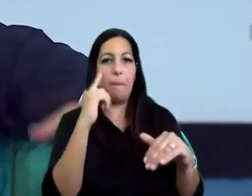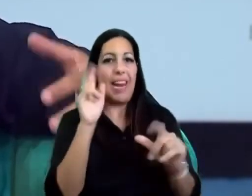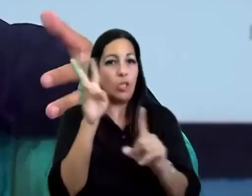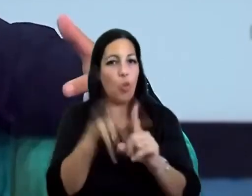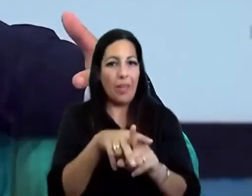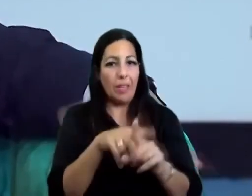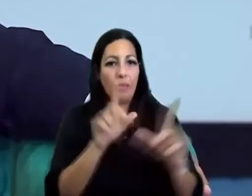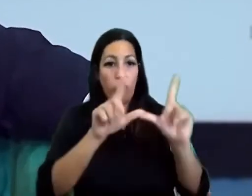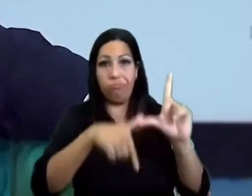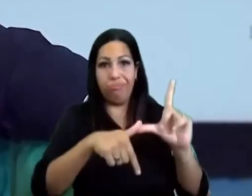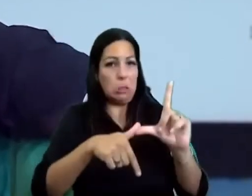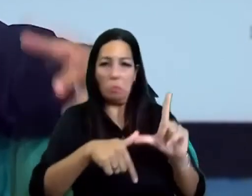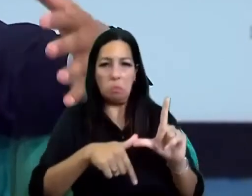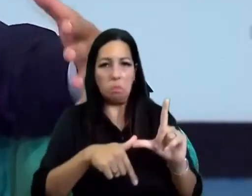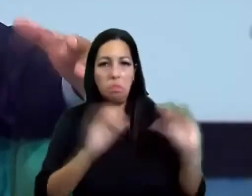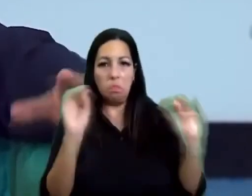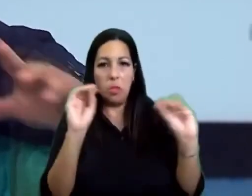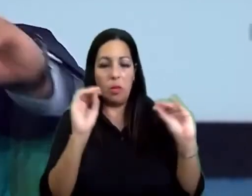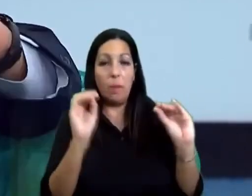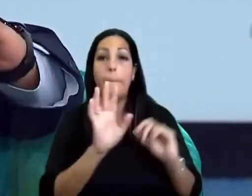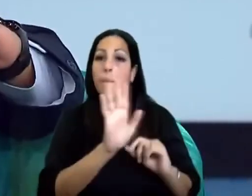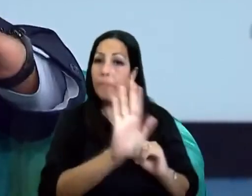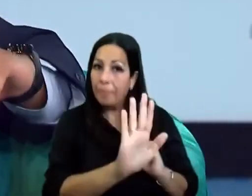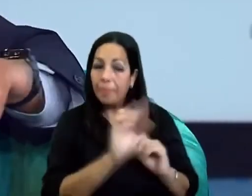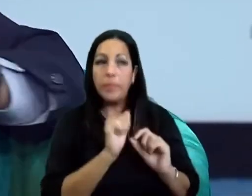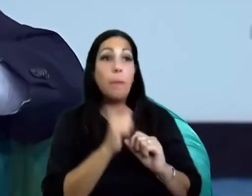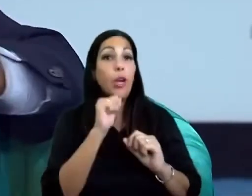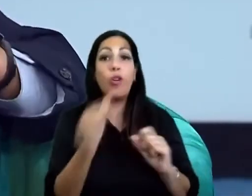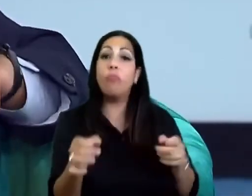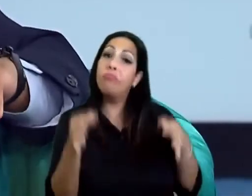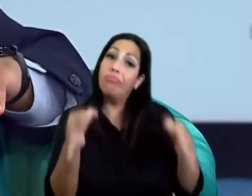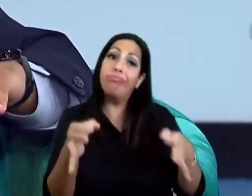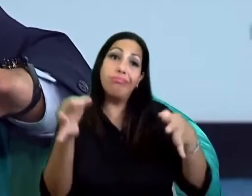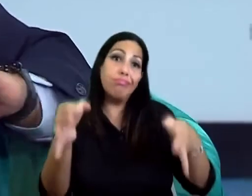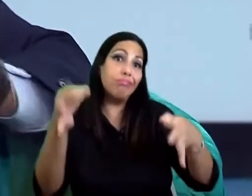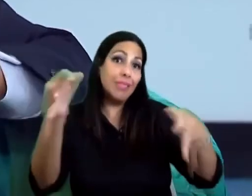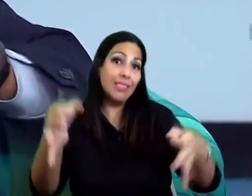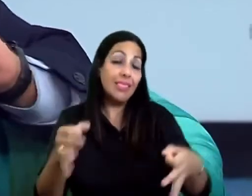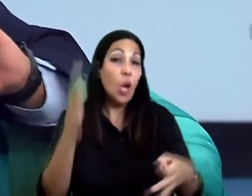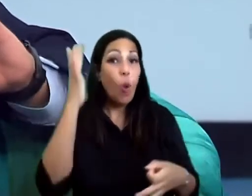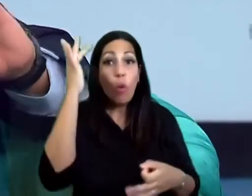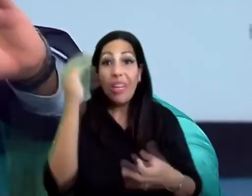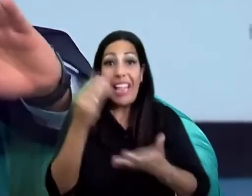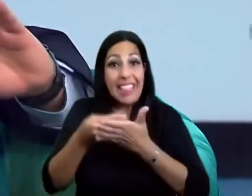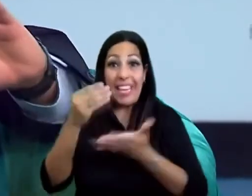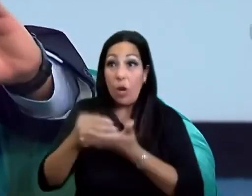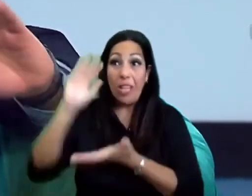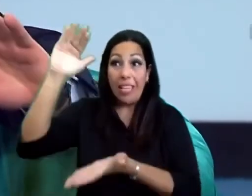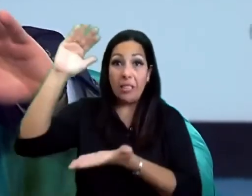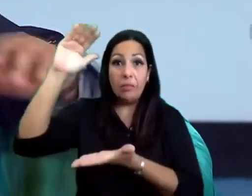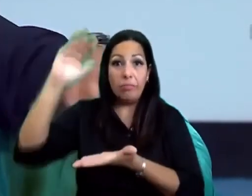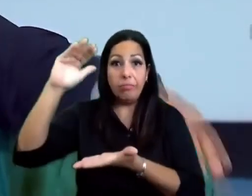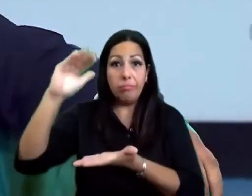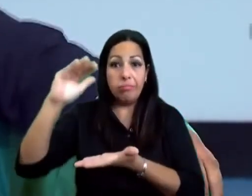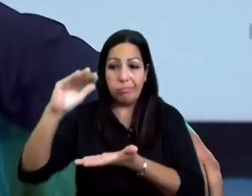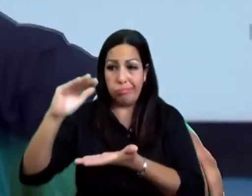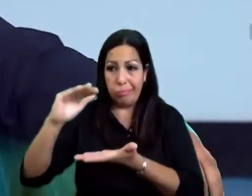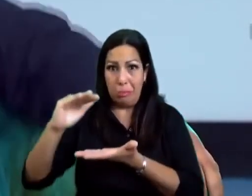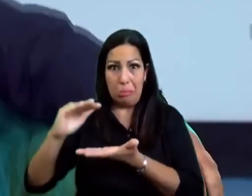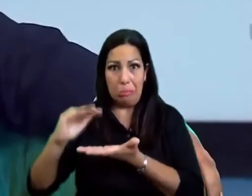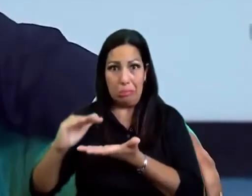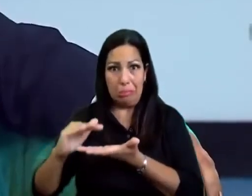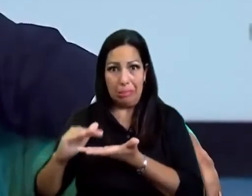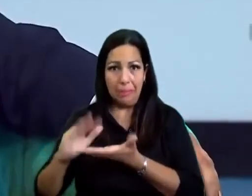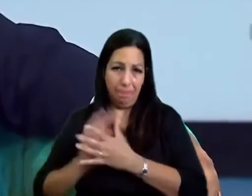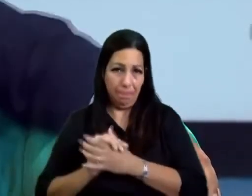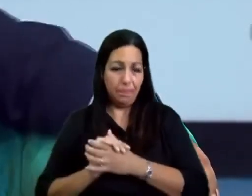someter sus documentos y para solicitar. Pero bien importante, no dejen pasar la oportunidad porque esto es mientras dure el dinero. Ahora bien,